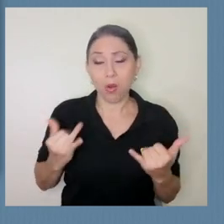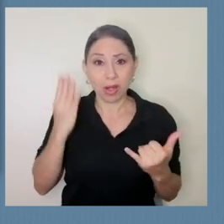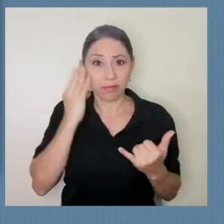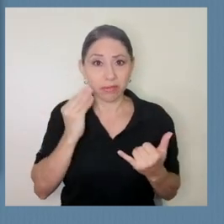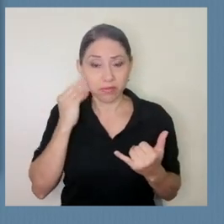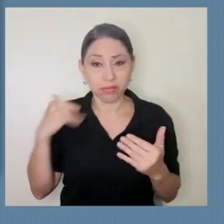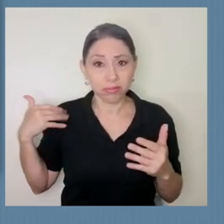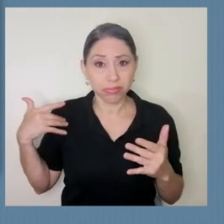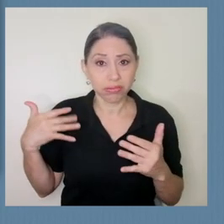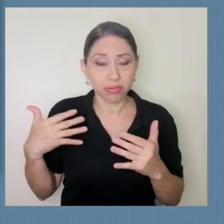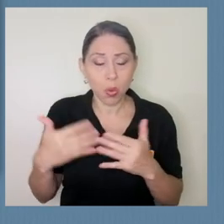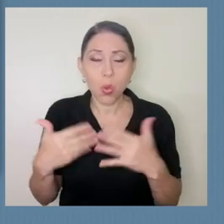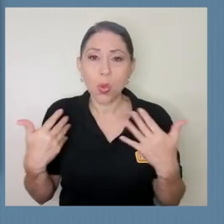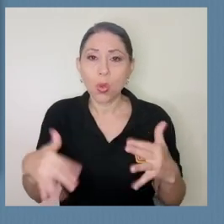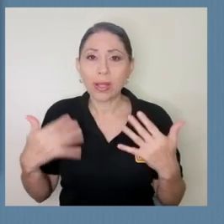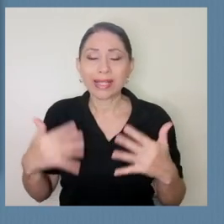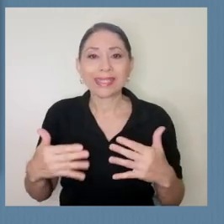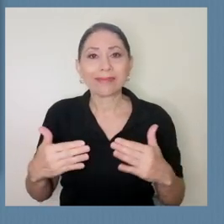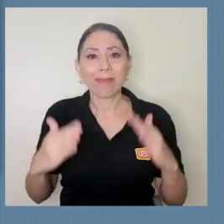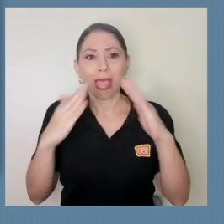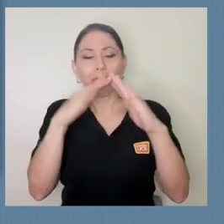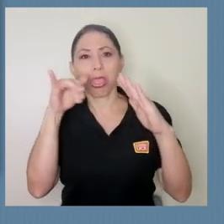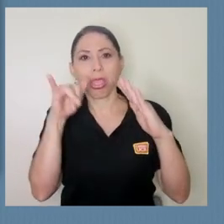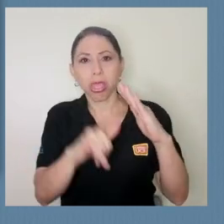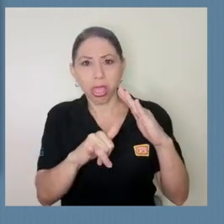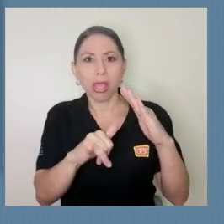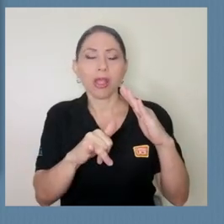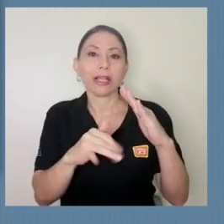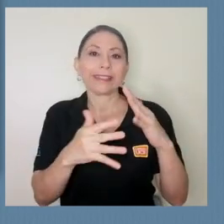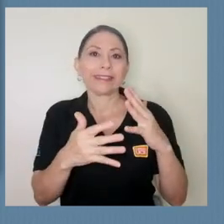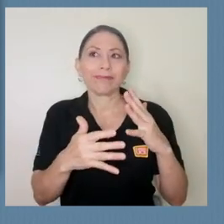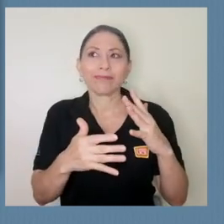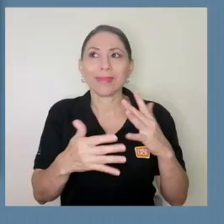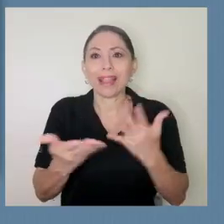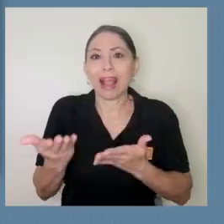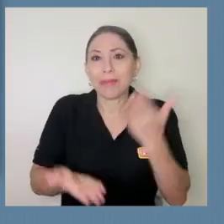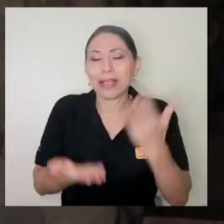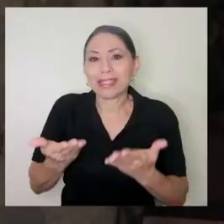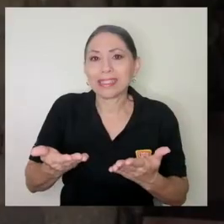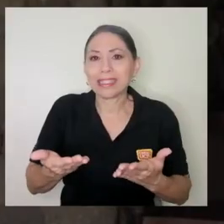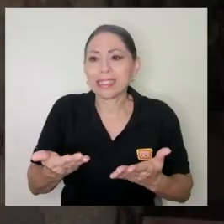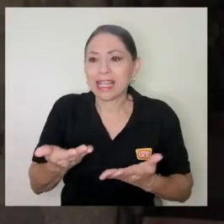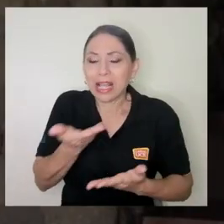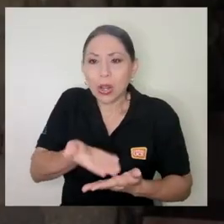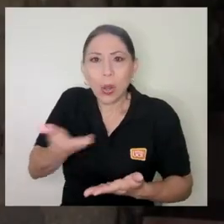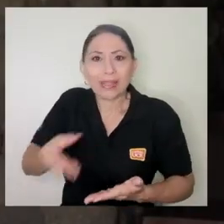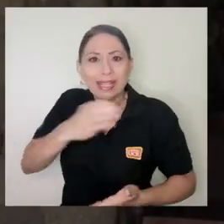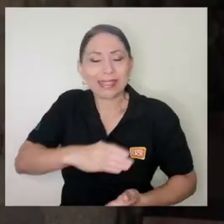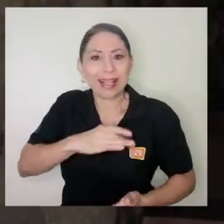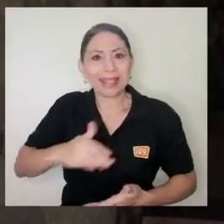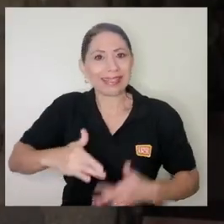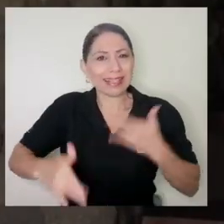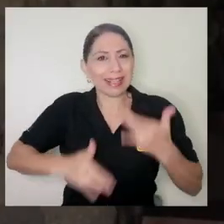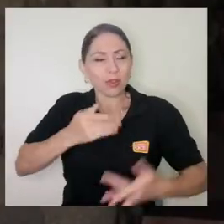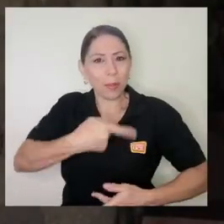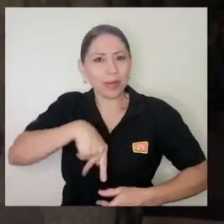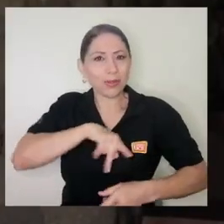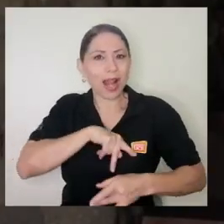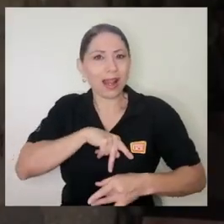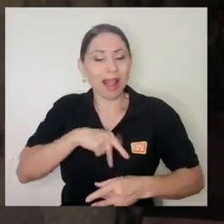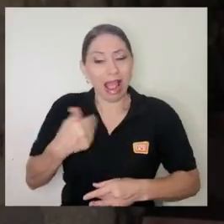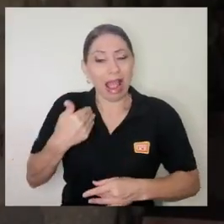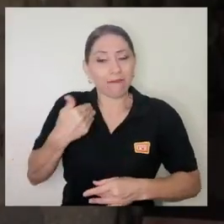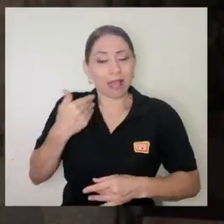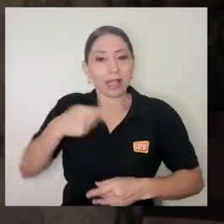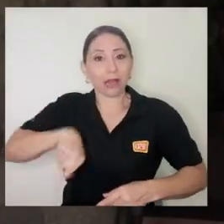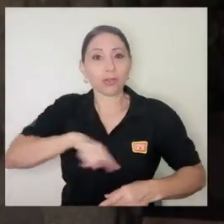y lo que estamos viviendo nos genera ciertos elementos vinculados a la sensación personal pero eso afecta las relaciones que tenemos con nosotros y